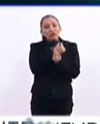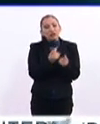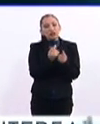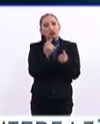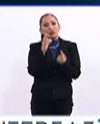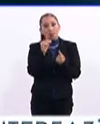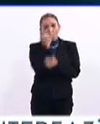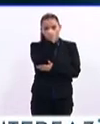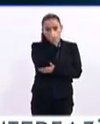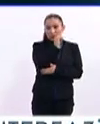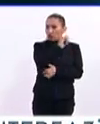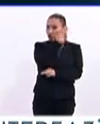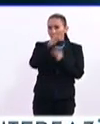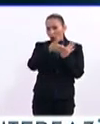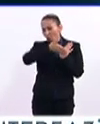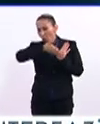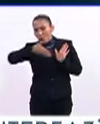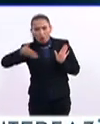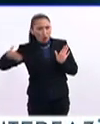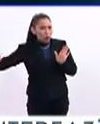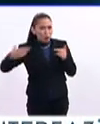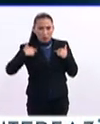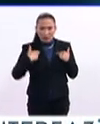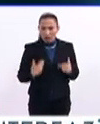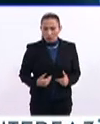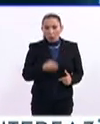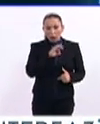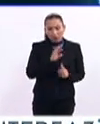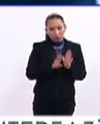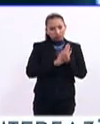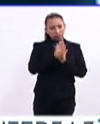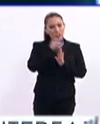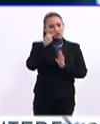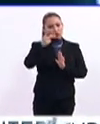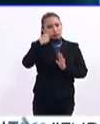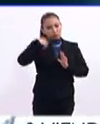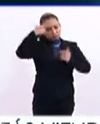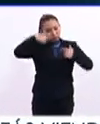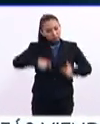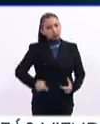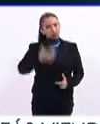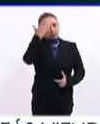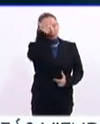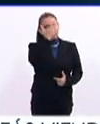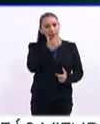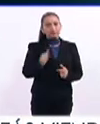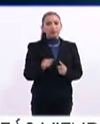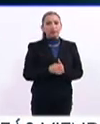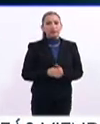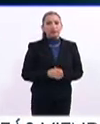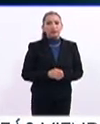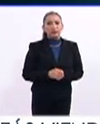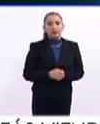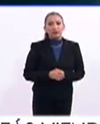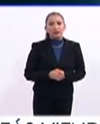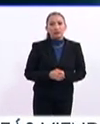no solo de preescolar, sino todo el ser humano pueda desarrollar todas sus actitudes. Es